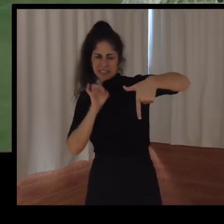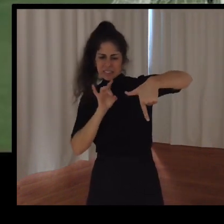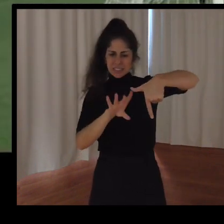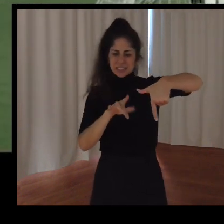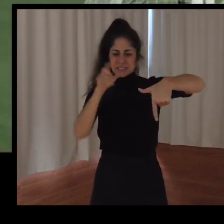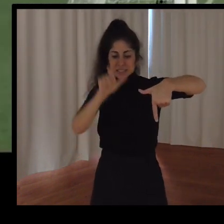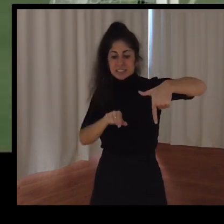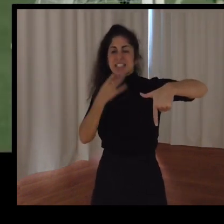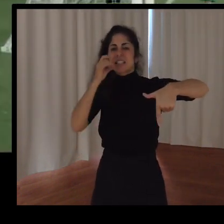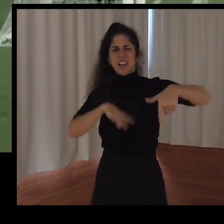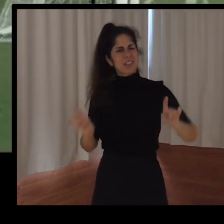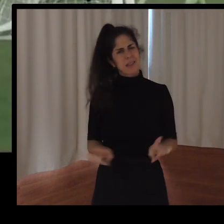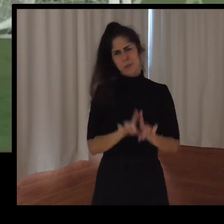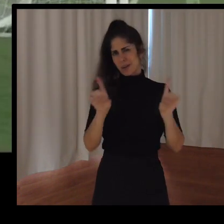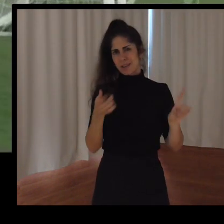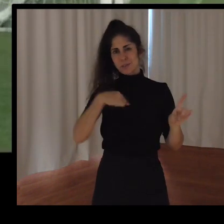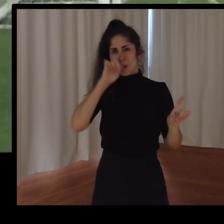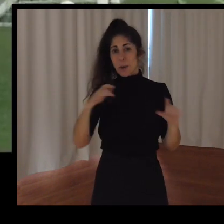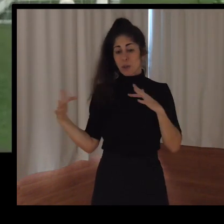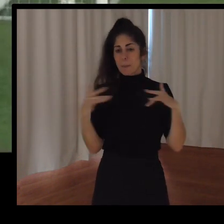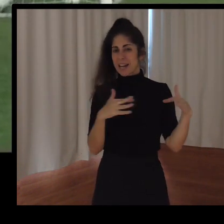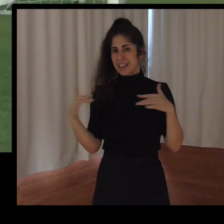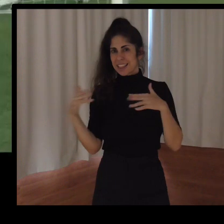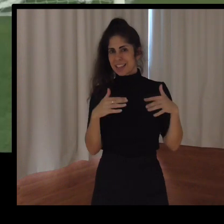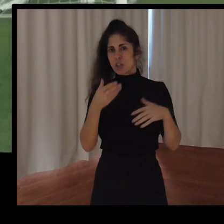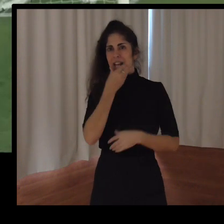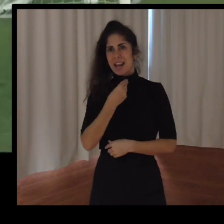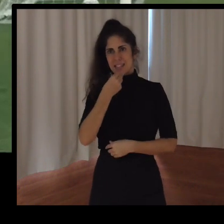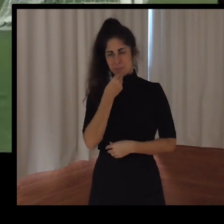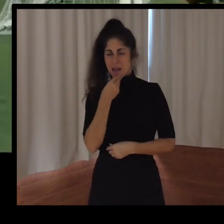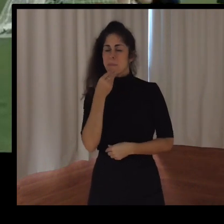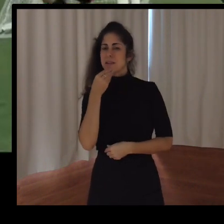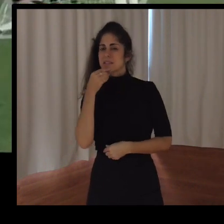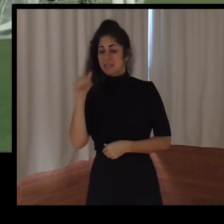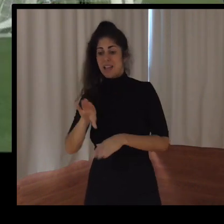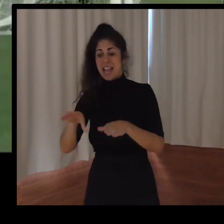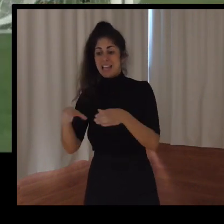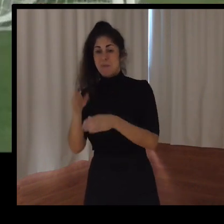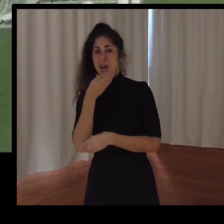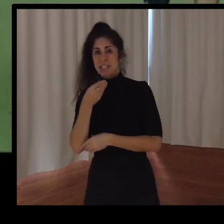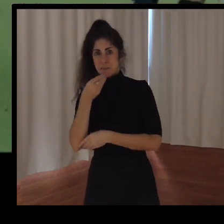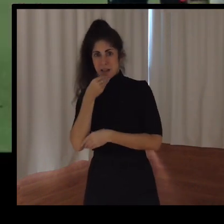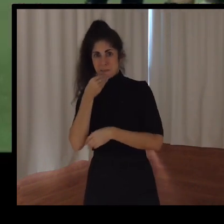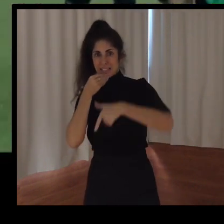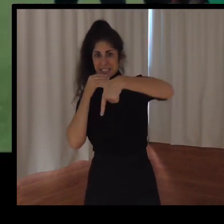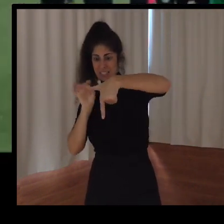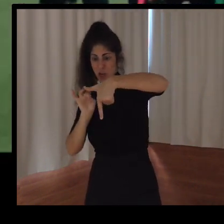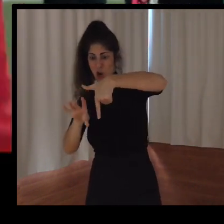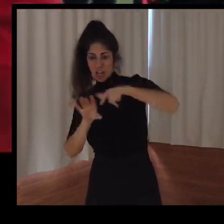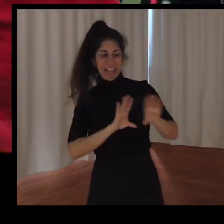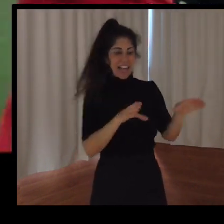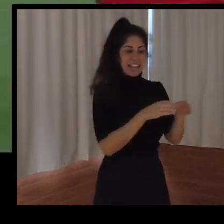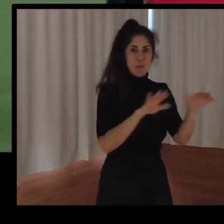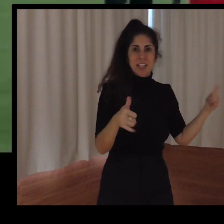estuvimos en Las Palmas, en la que marcó un gol el equipo de Las Palmas y los del Tenerife fueron a celebrarlo junto con